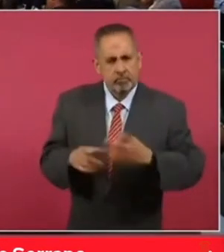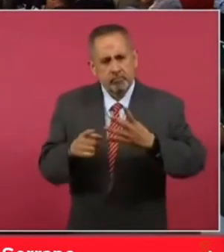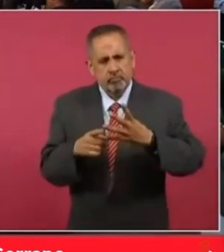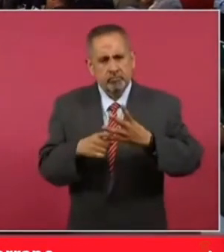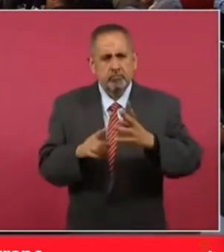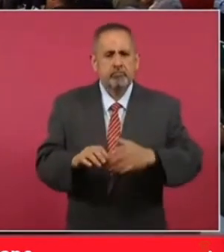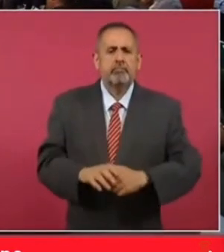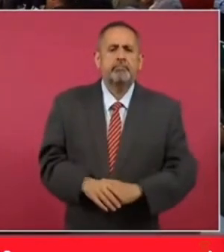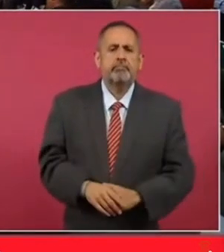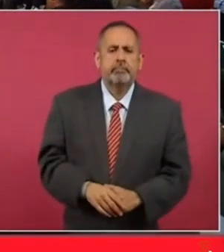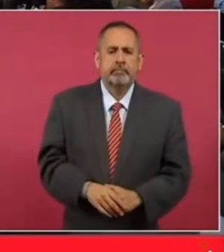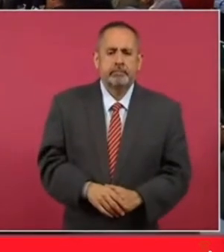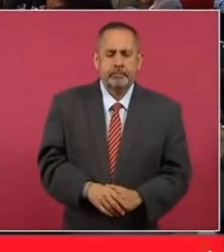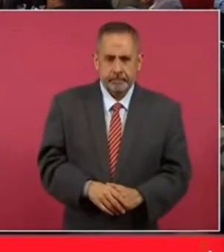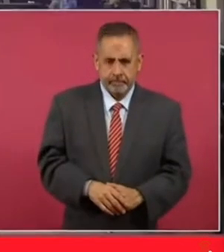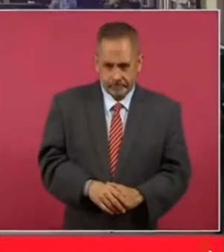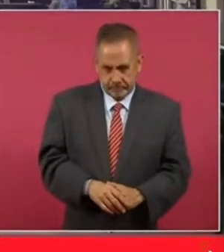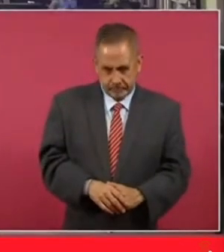Sí. Ok.